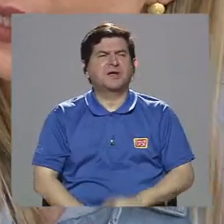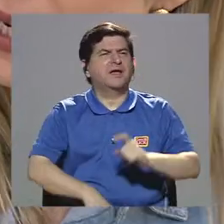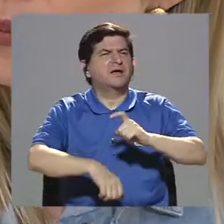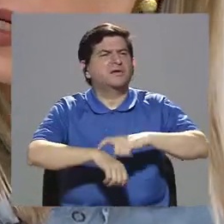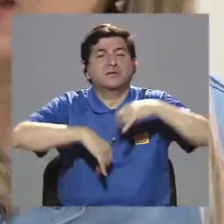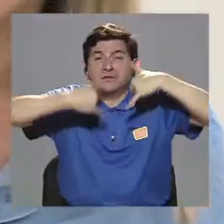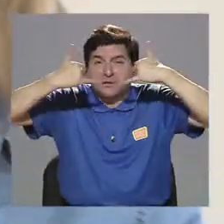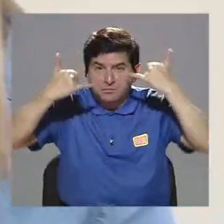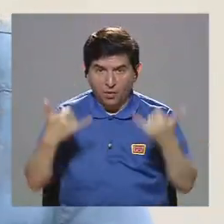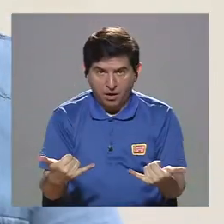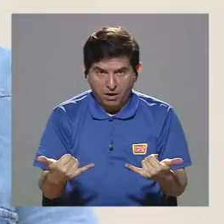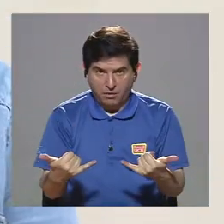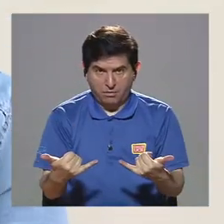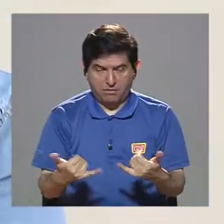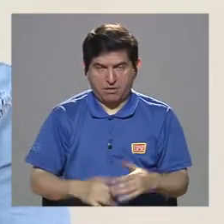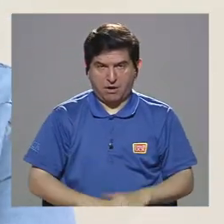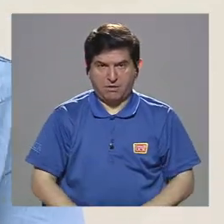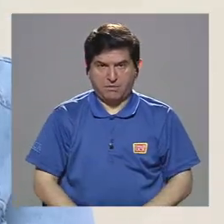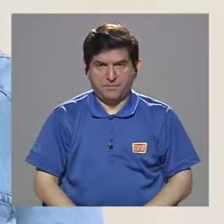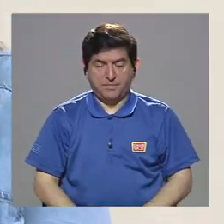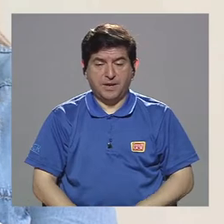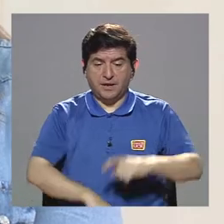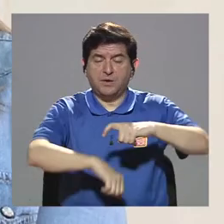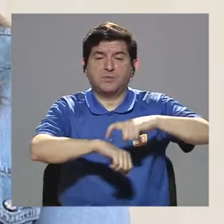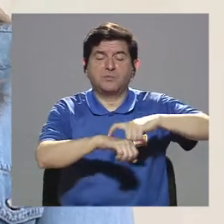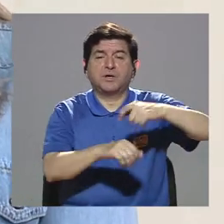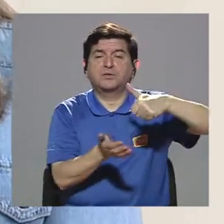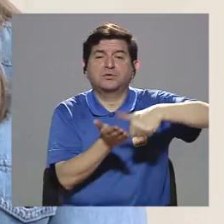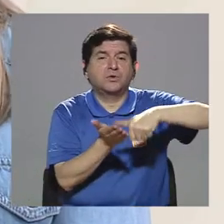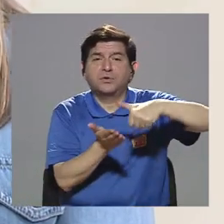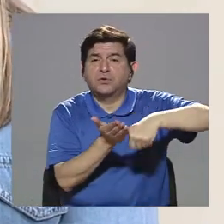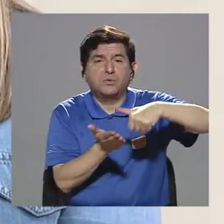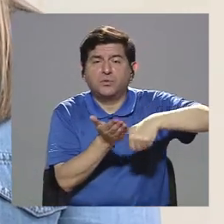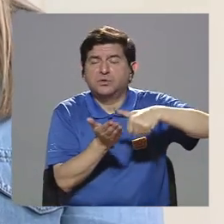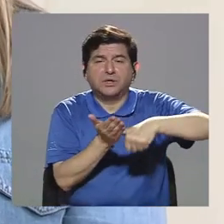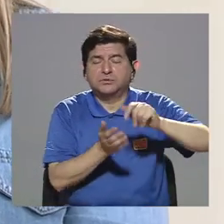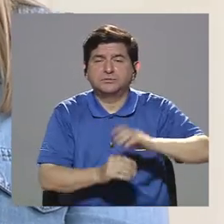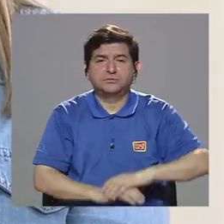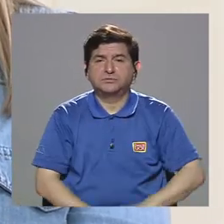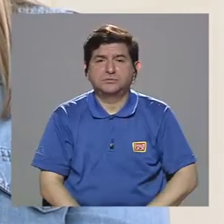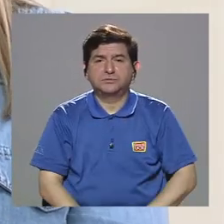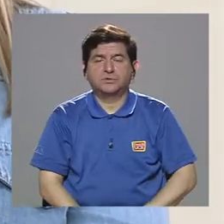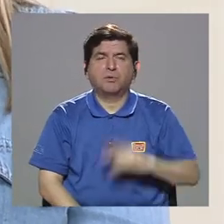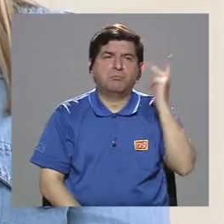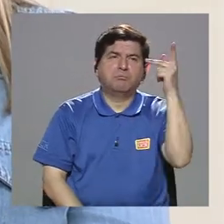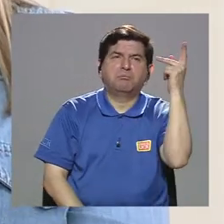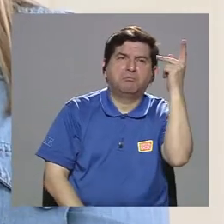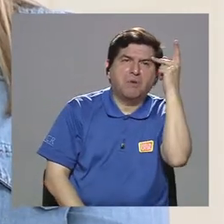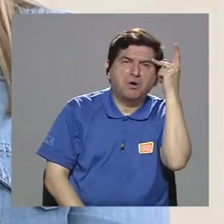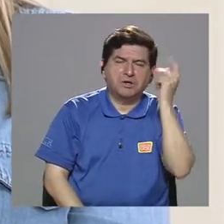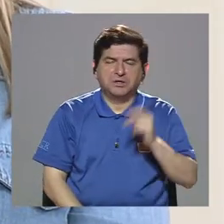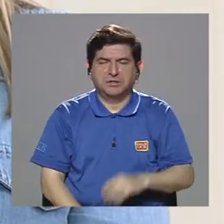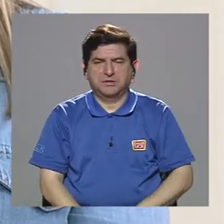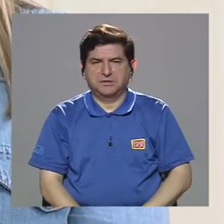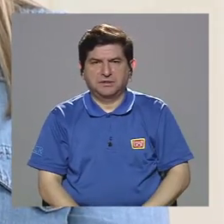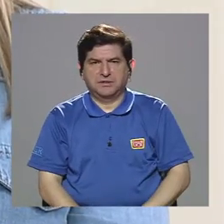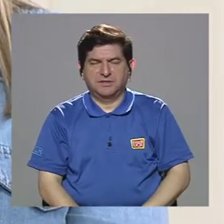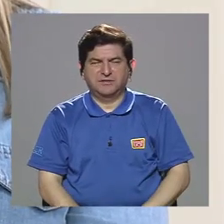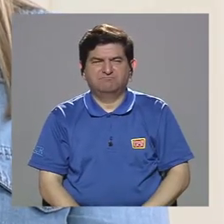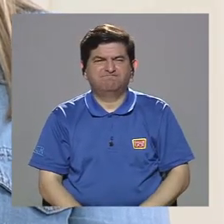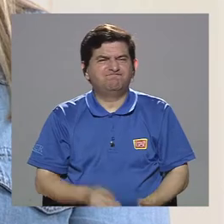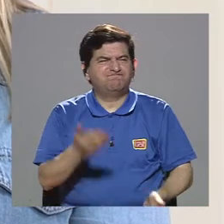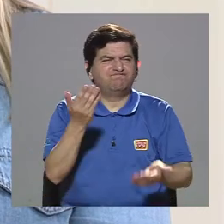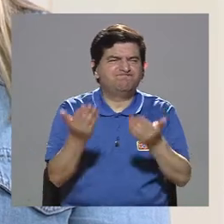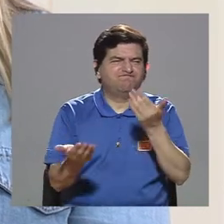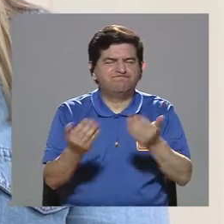ahora, que es la época de elecciones, de políticos y todo, se tiende a ver